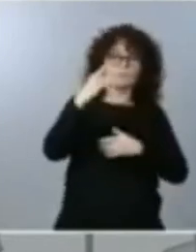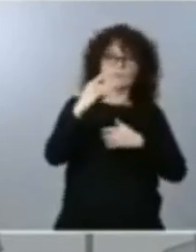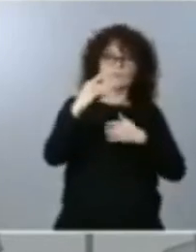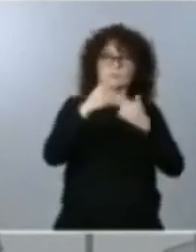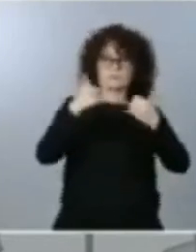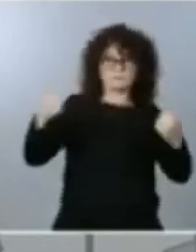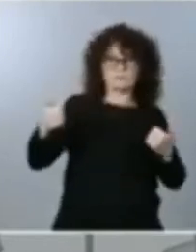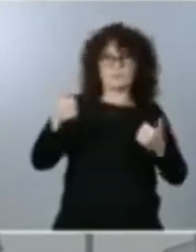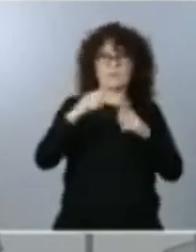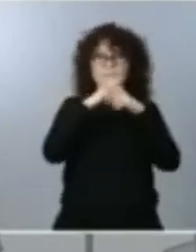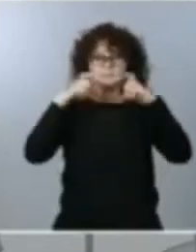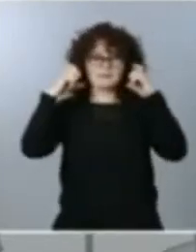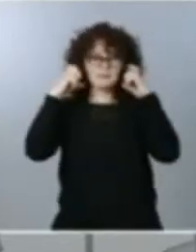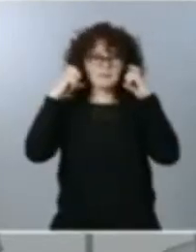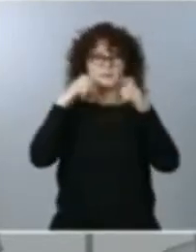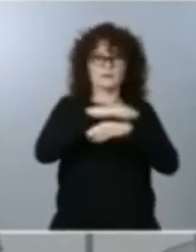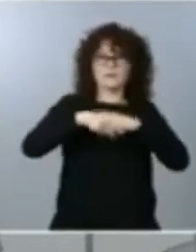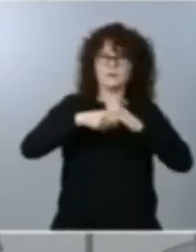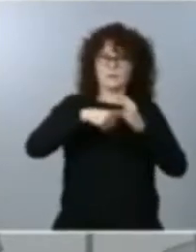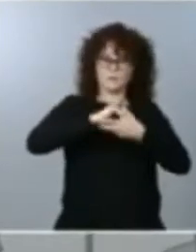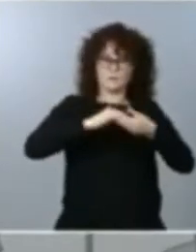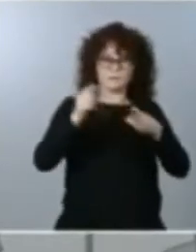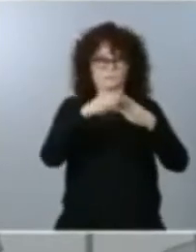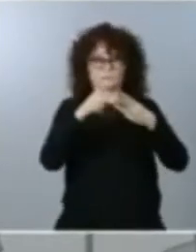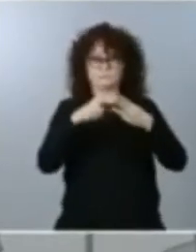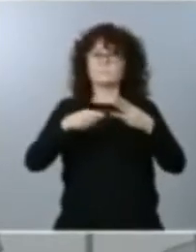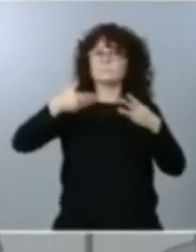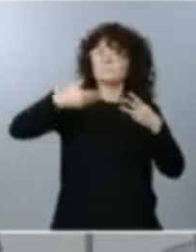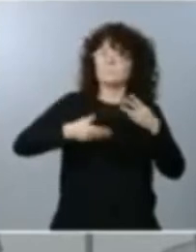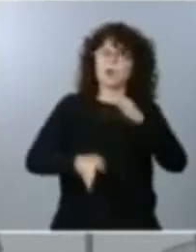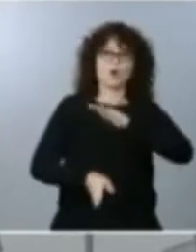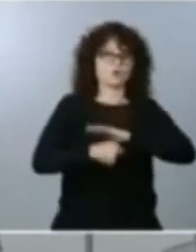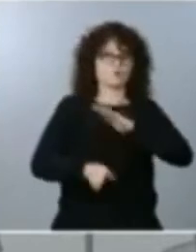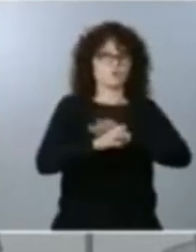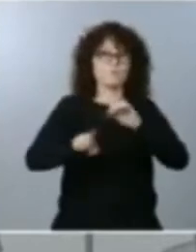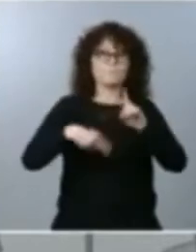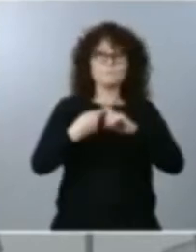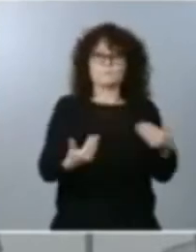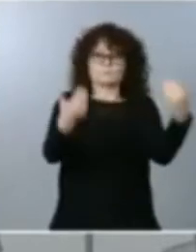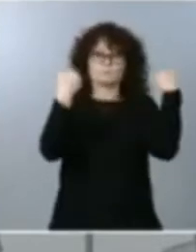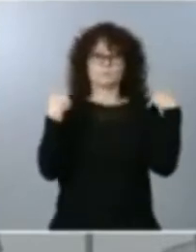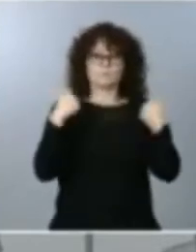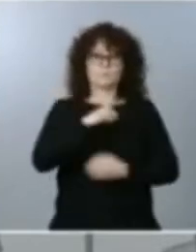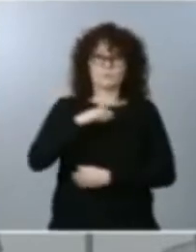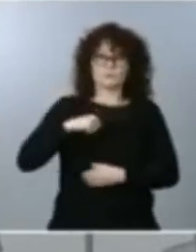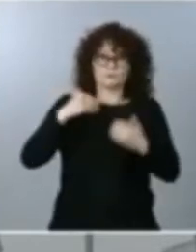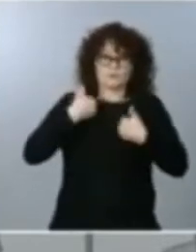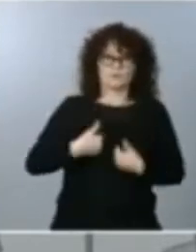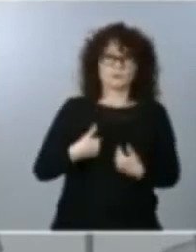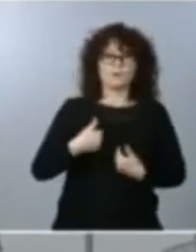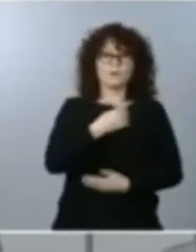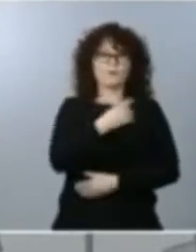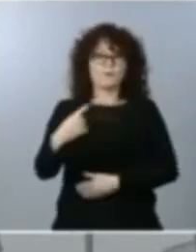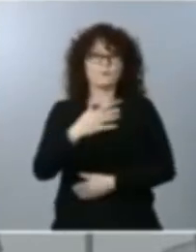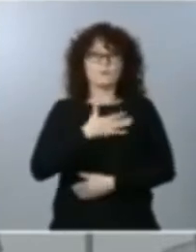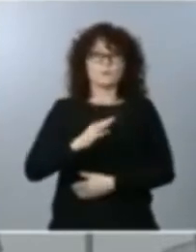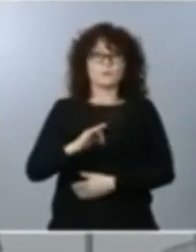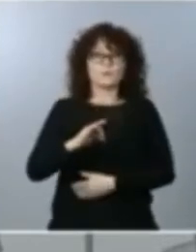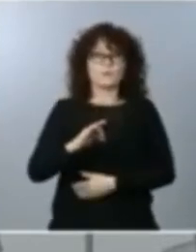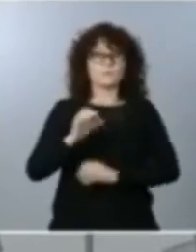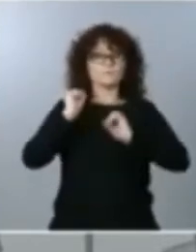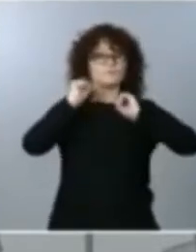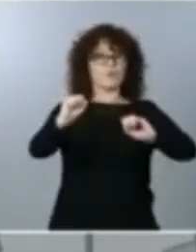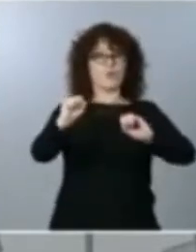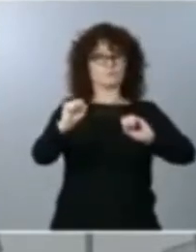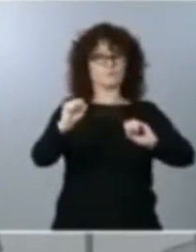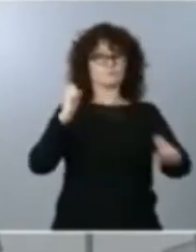y sobre todo, con mucha responsabilidad personal. Cada uno podemos seguir siendo un muro frente al virus o una vía de contagio.